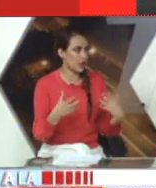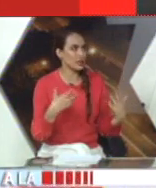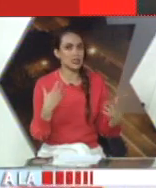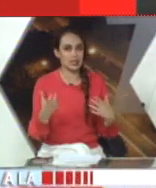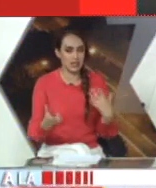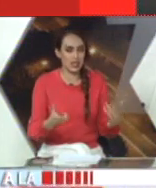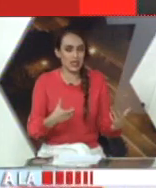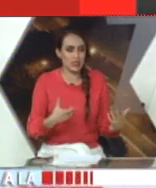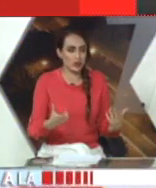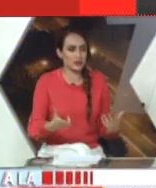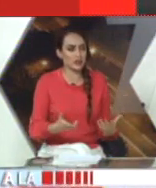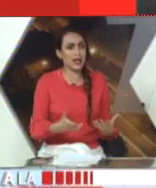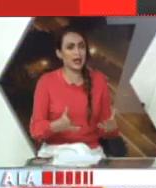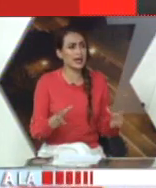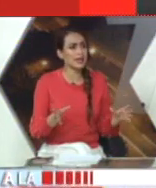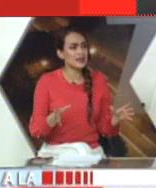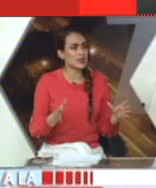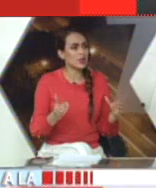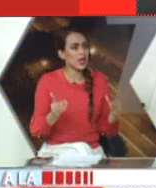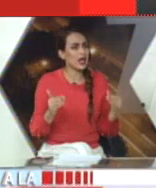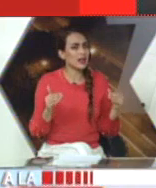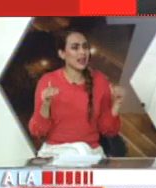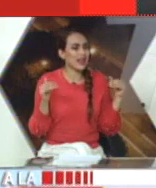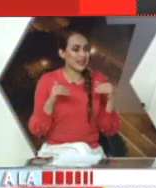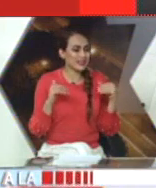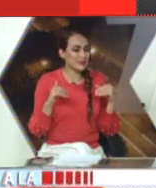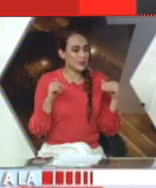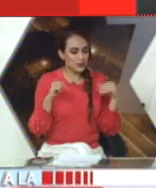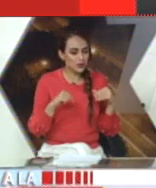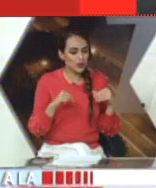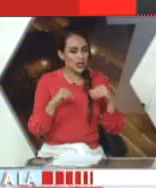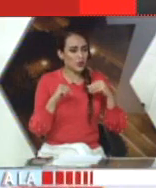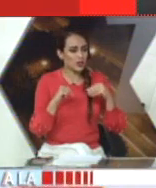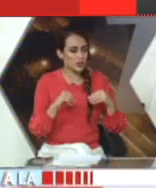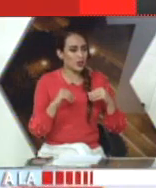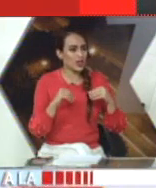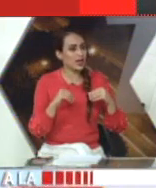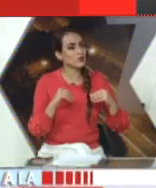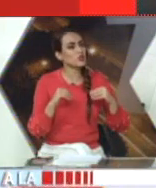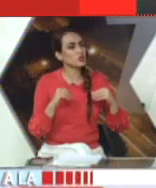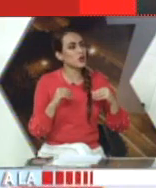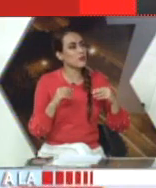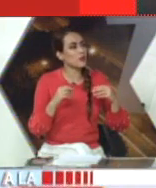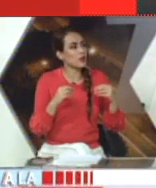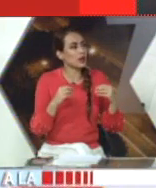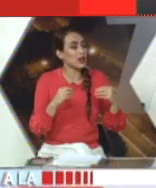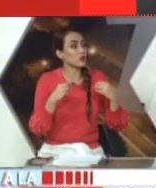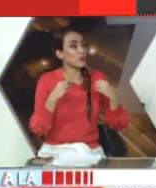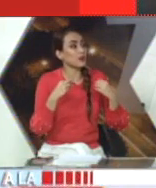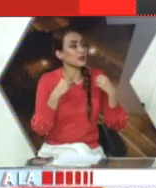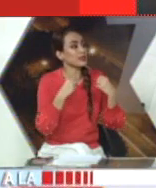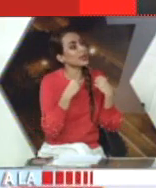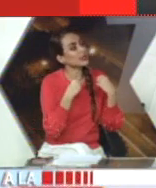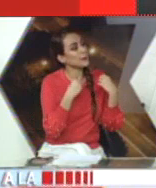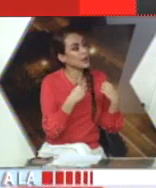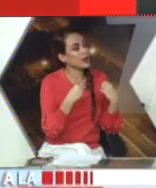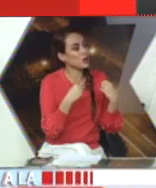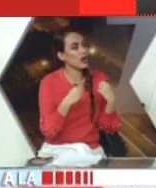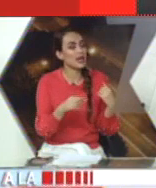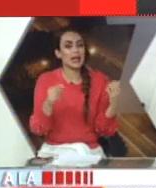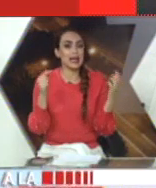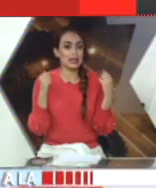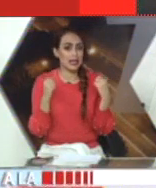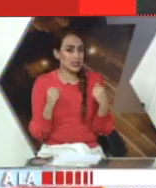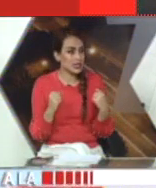para verificar si sí le llegó el mensaje, sino que en este punto la educación queda mucho por el autoaprendizaje también,